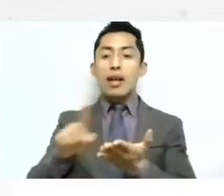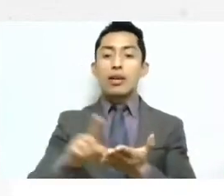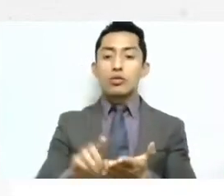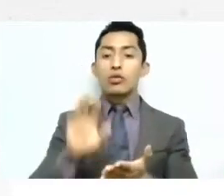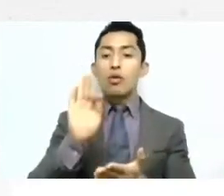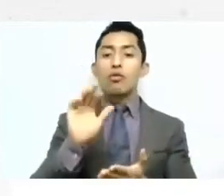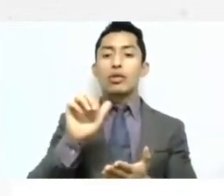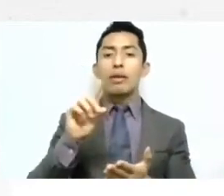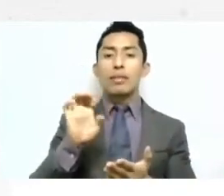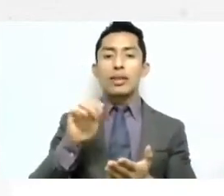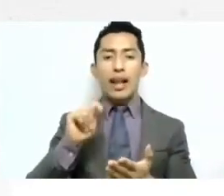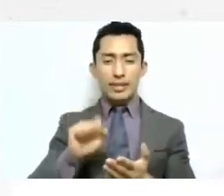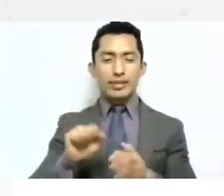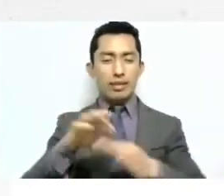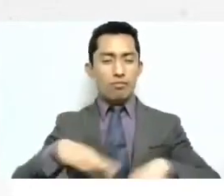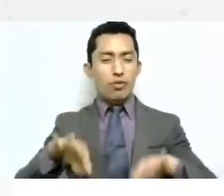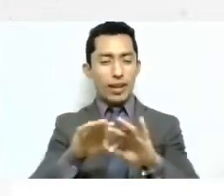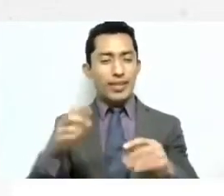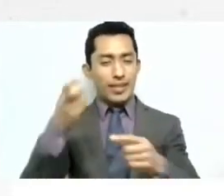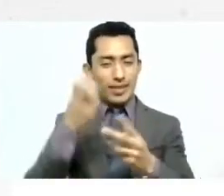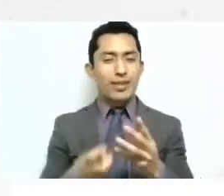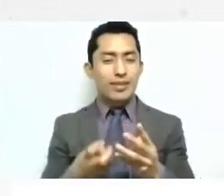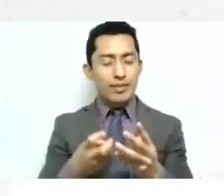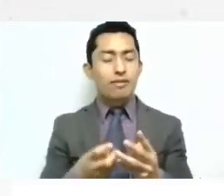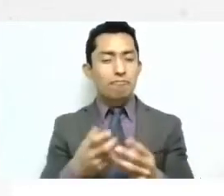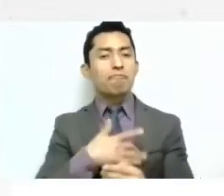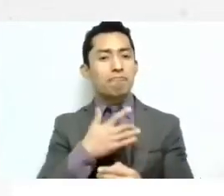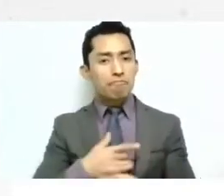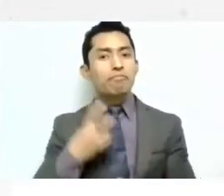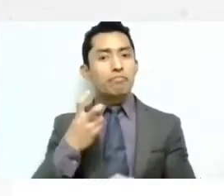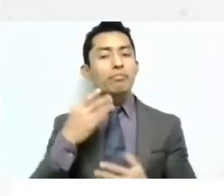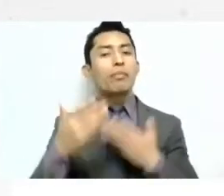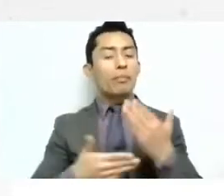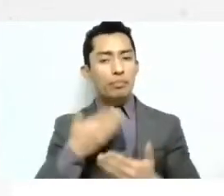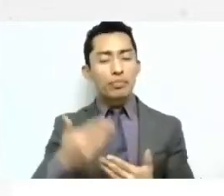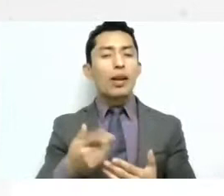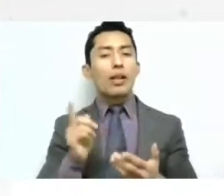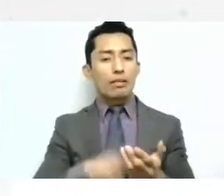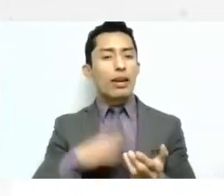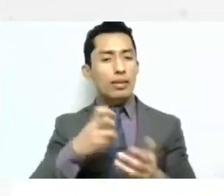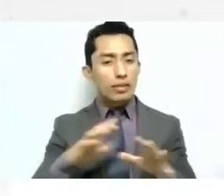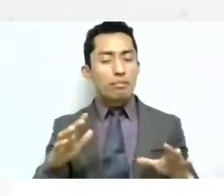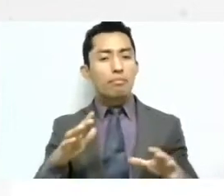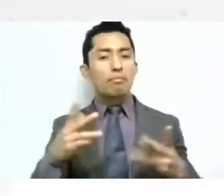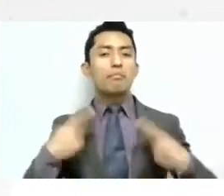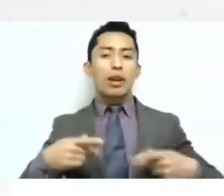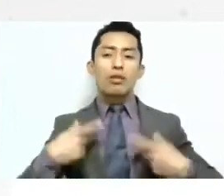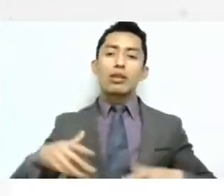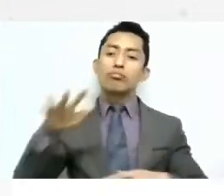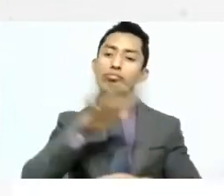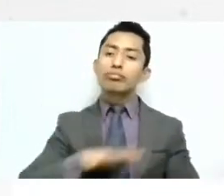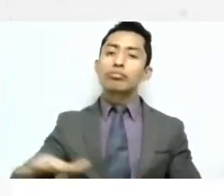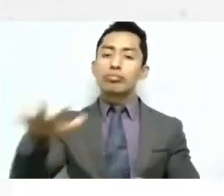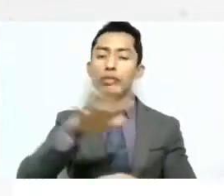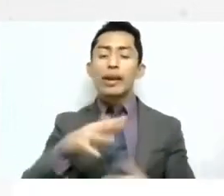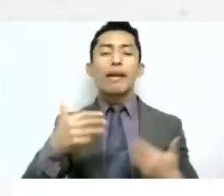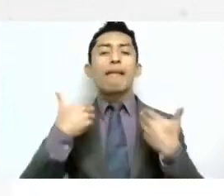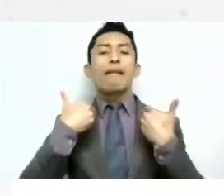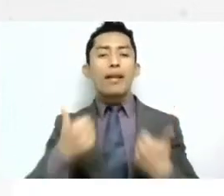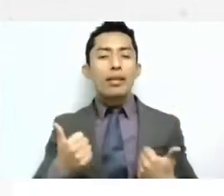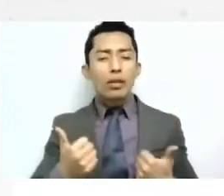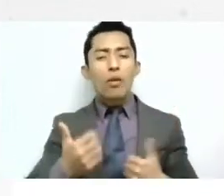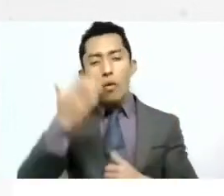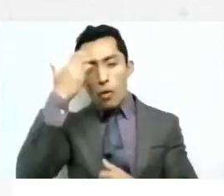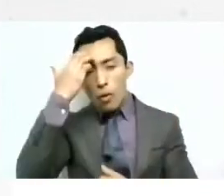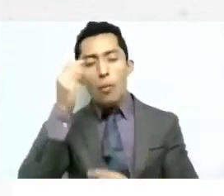pienso que eso ha hecho y provocado en esta sociedad que vayamos entendiendo y conociendo poco a poco